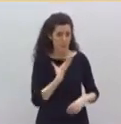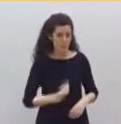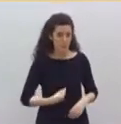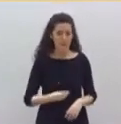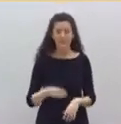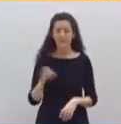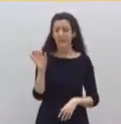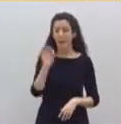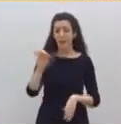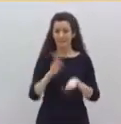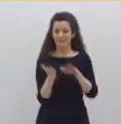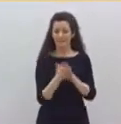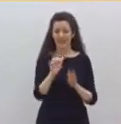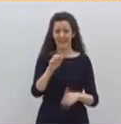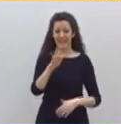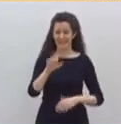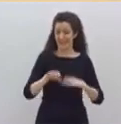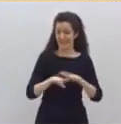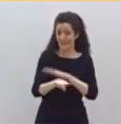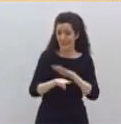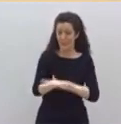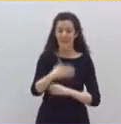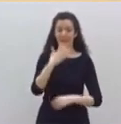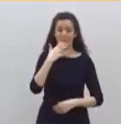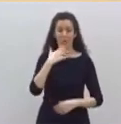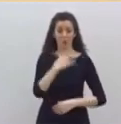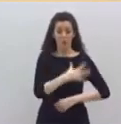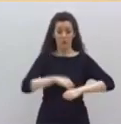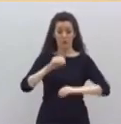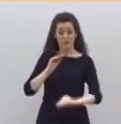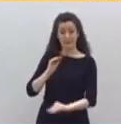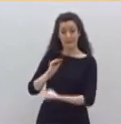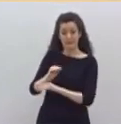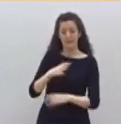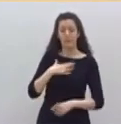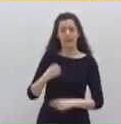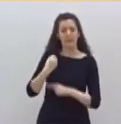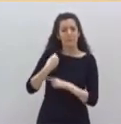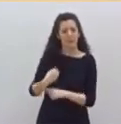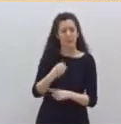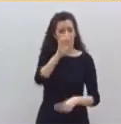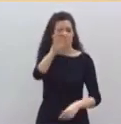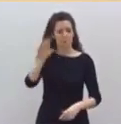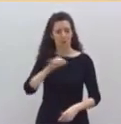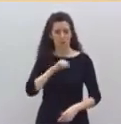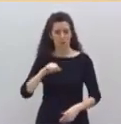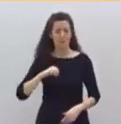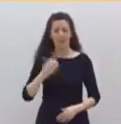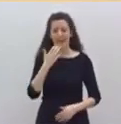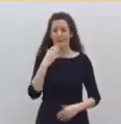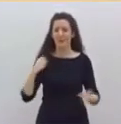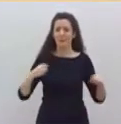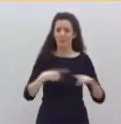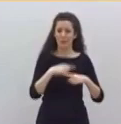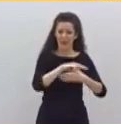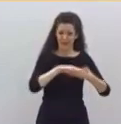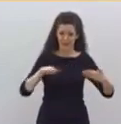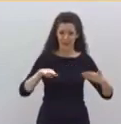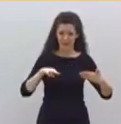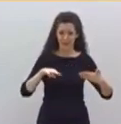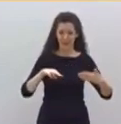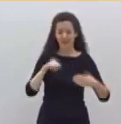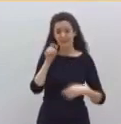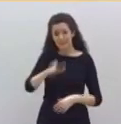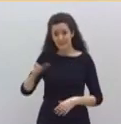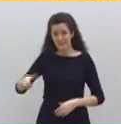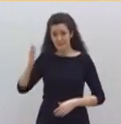Por ejemplo, con los fondos de SURE se puede respaldar a las autonomías en sus medidas, como ha hecho la Junta de Galicia avalando el cobro a los afectados por ERTE de